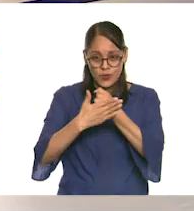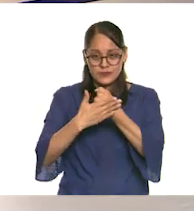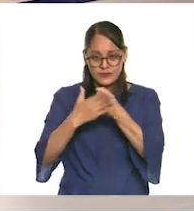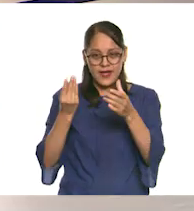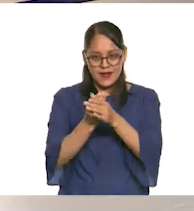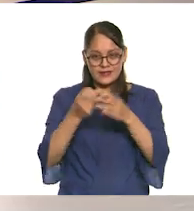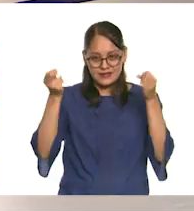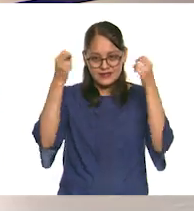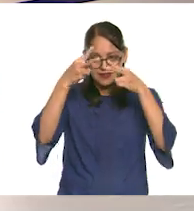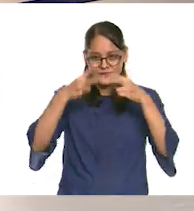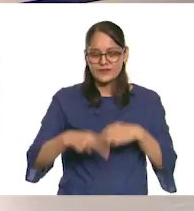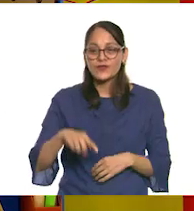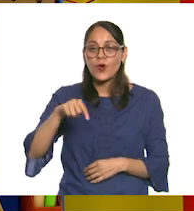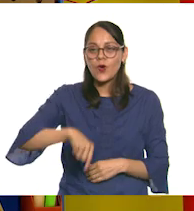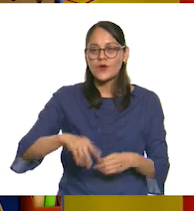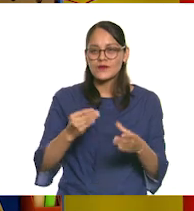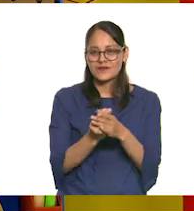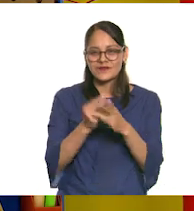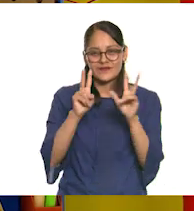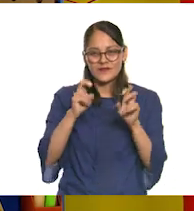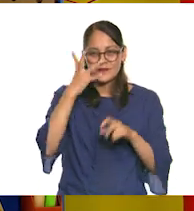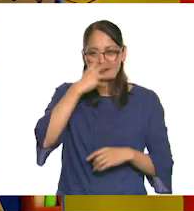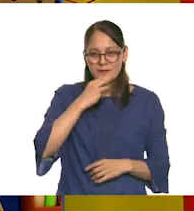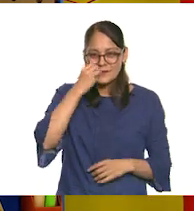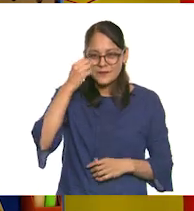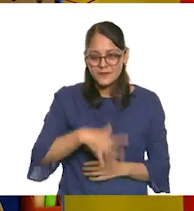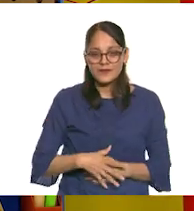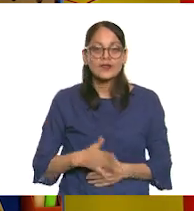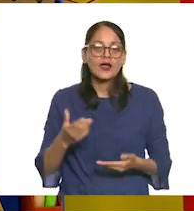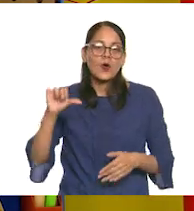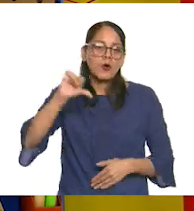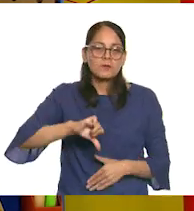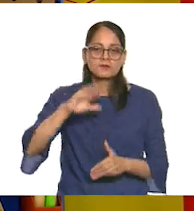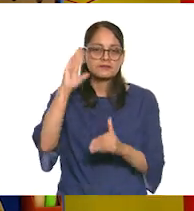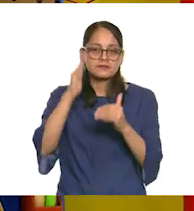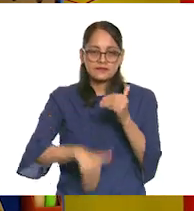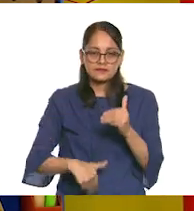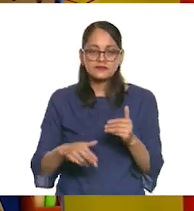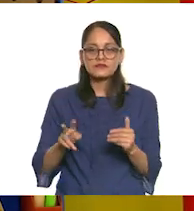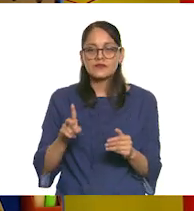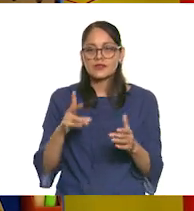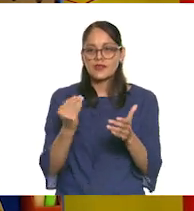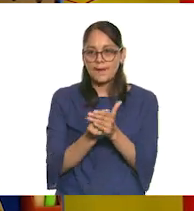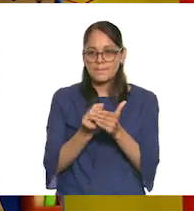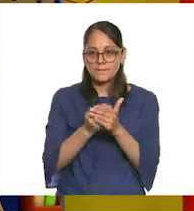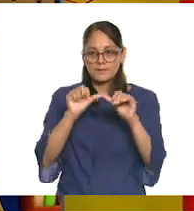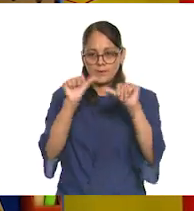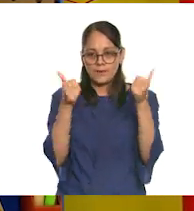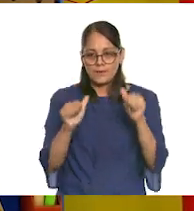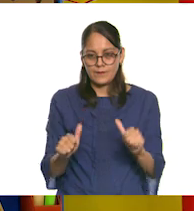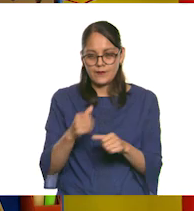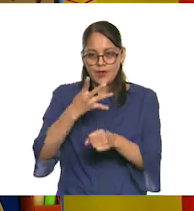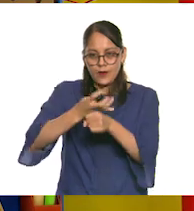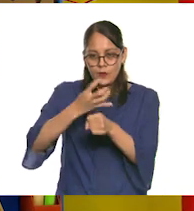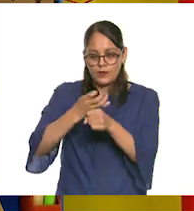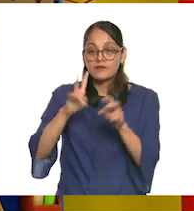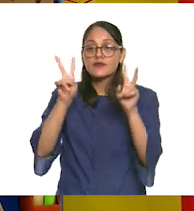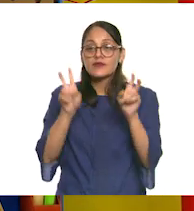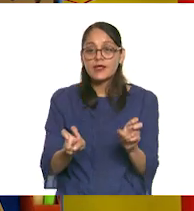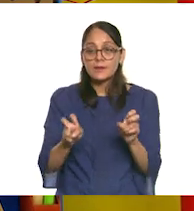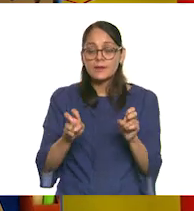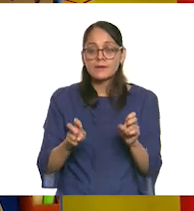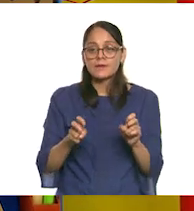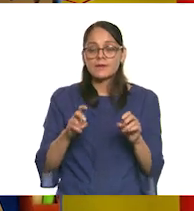clase. Maravillosa esta lección. Gracias, Ivonne. Y bueno, por hoy hemos terminado con la clase de artes de cuarto grado. El tema fue